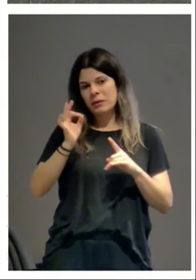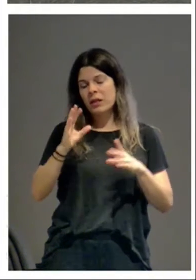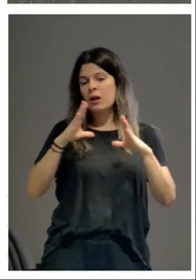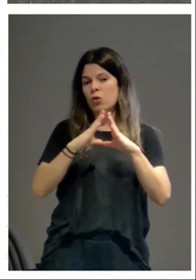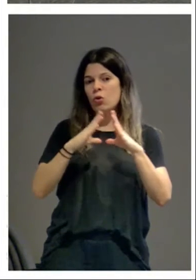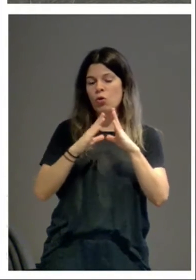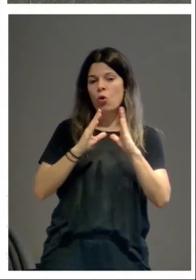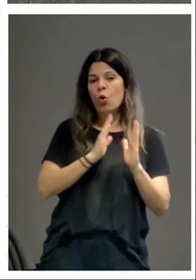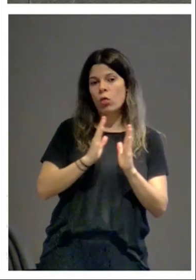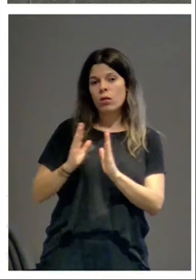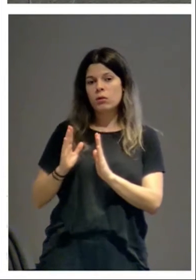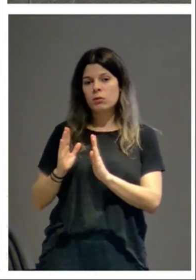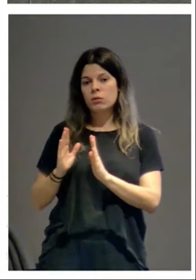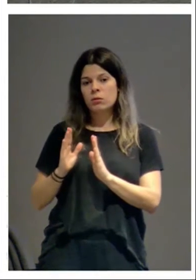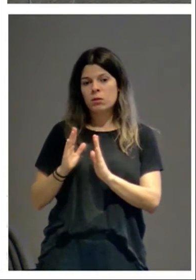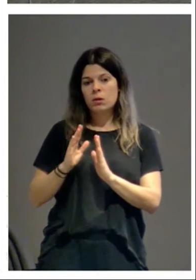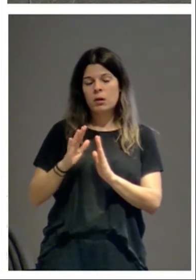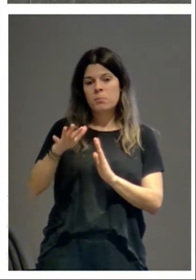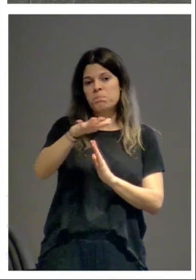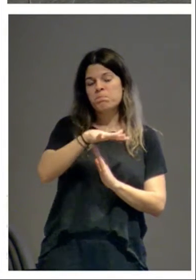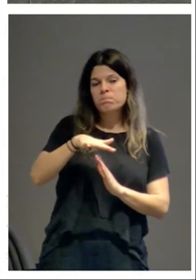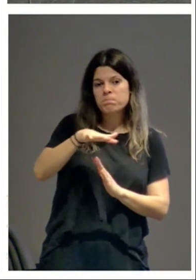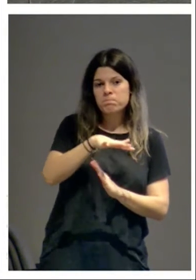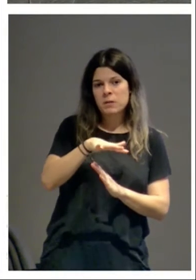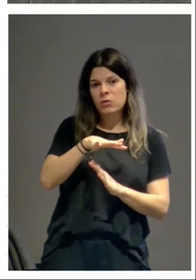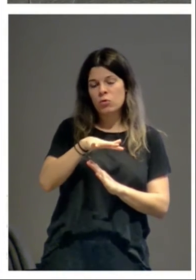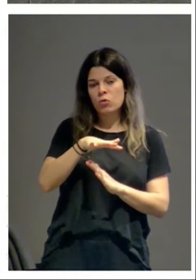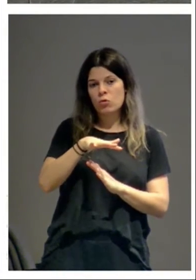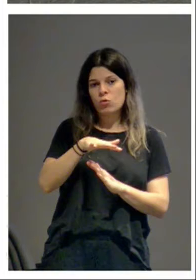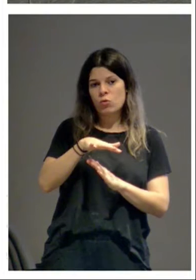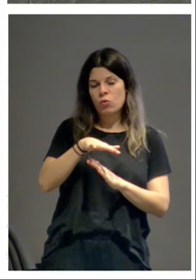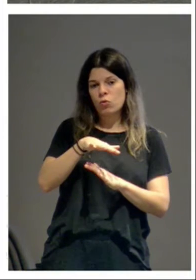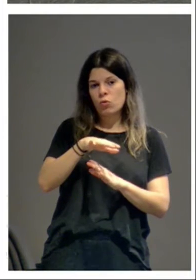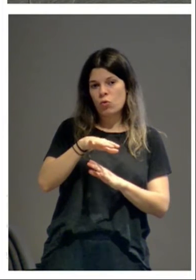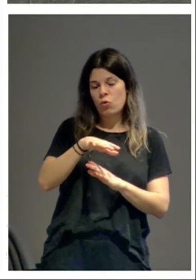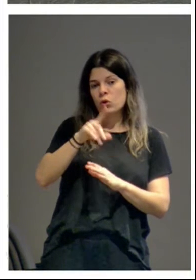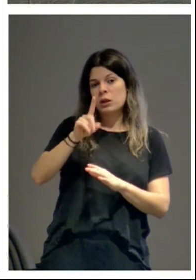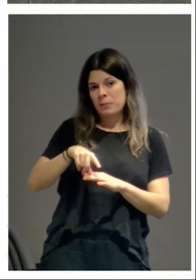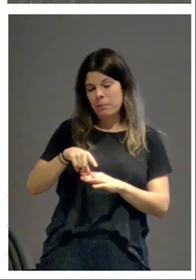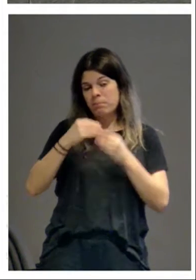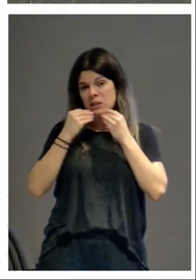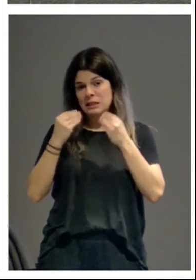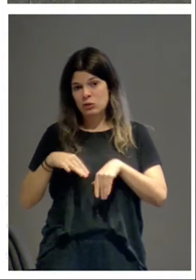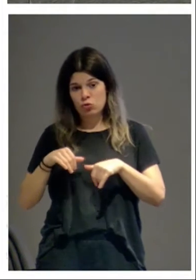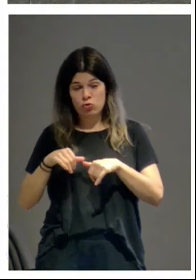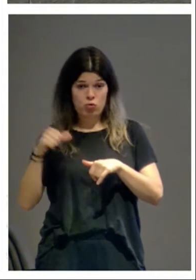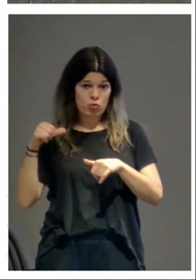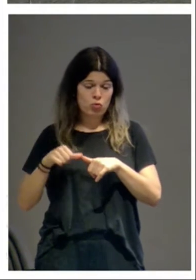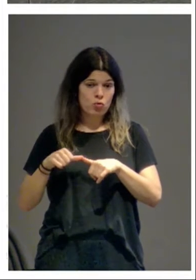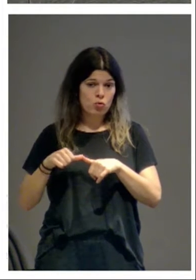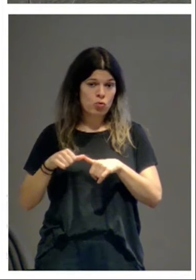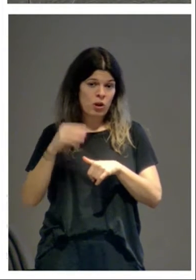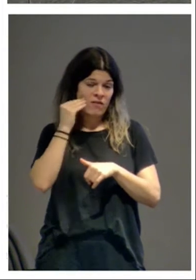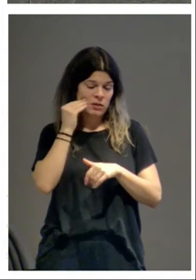principio por espacio, o sea, por geografía y por cronología, o mejor, primero por cronología